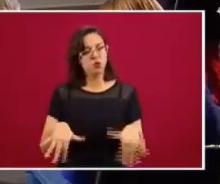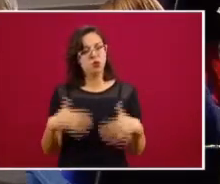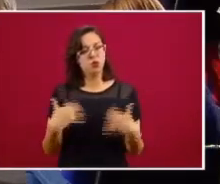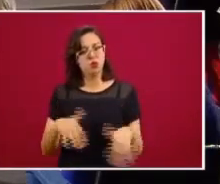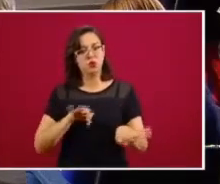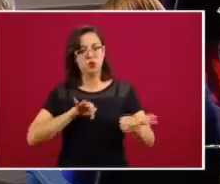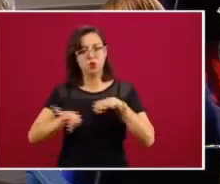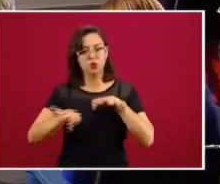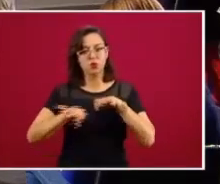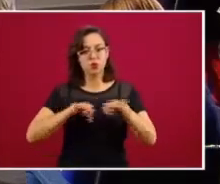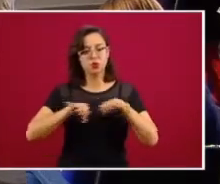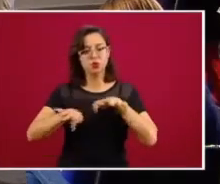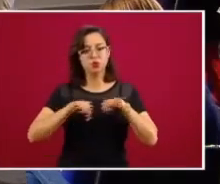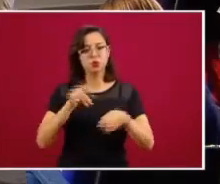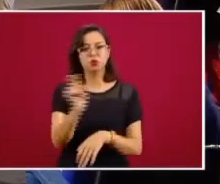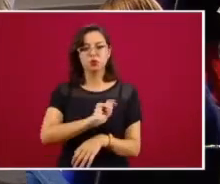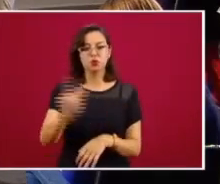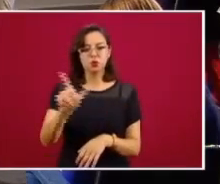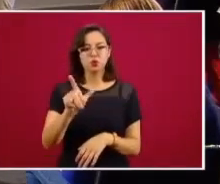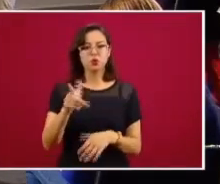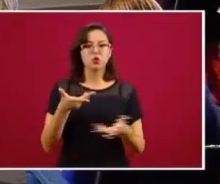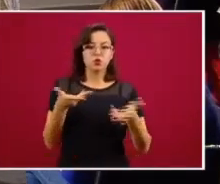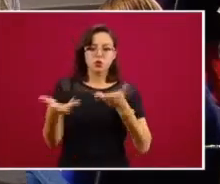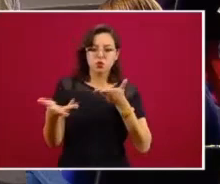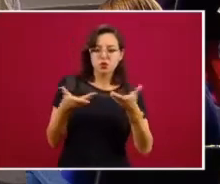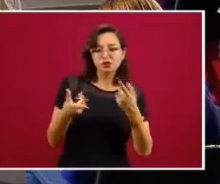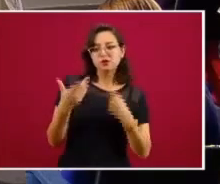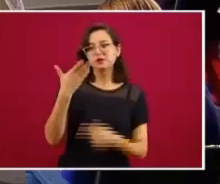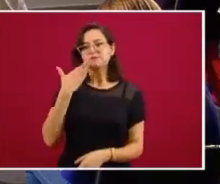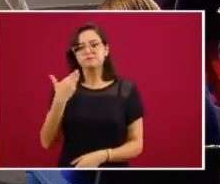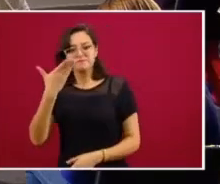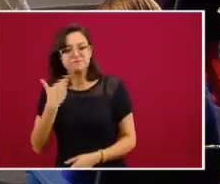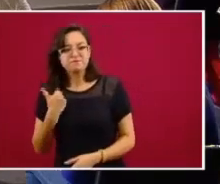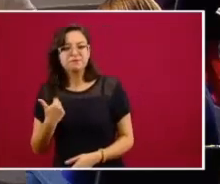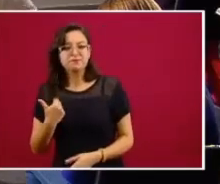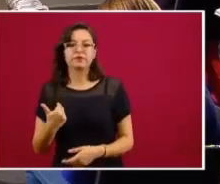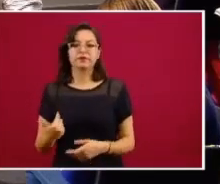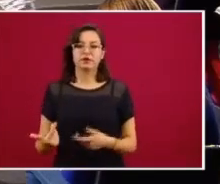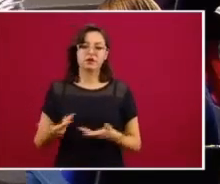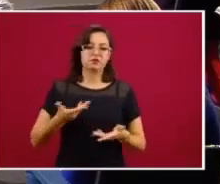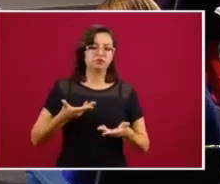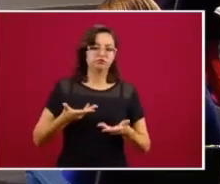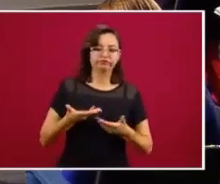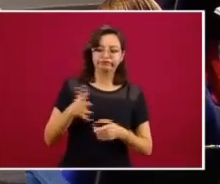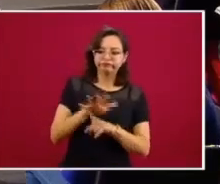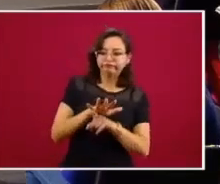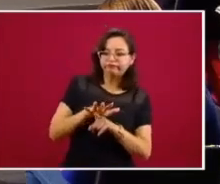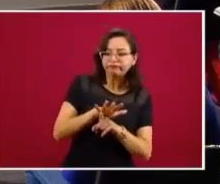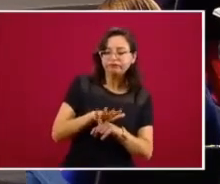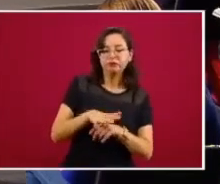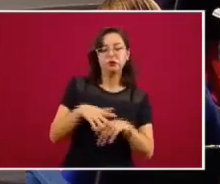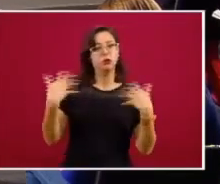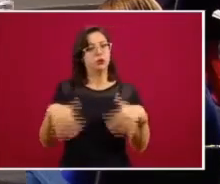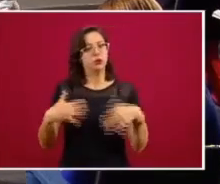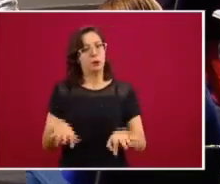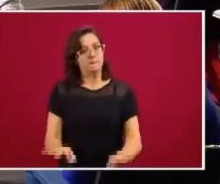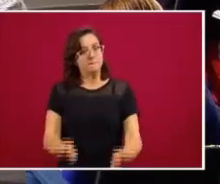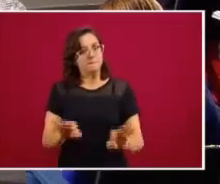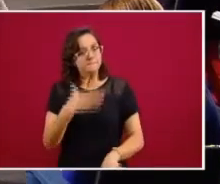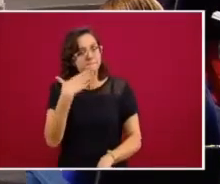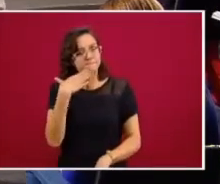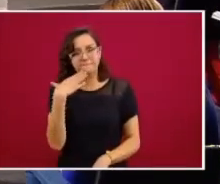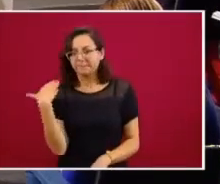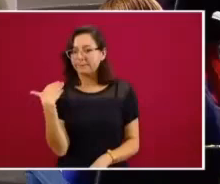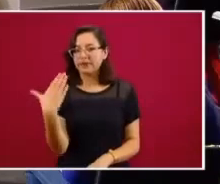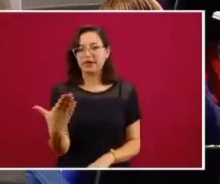profesional, diplomático, de primer orden, desde luego, como tú lo